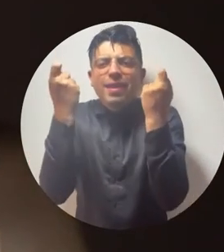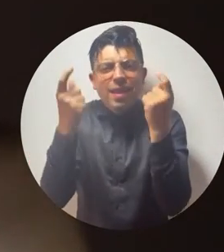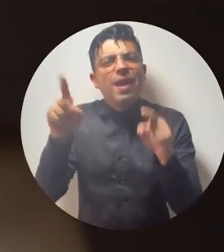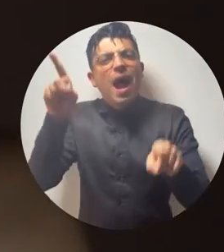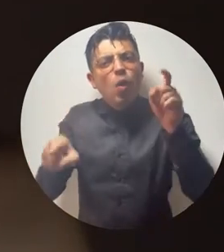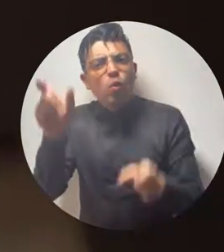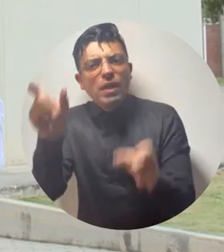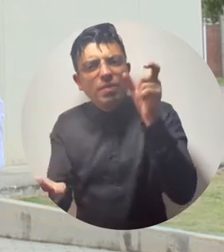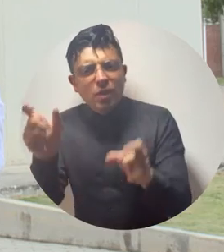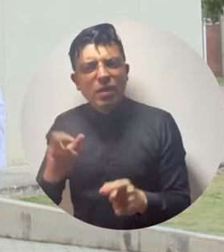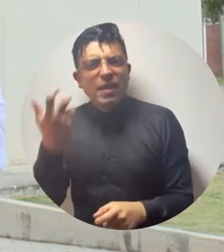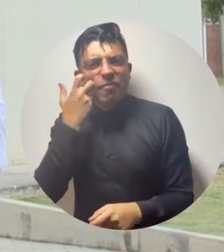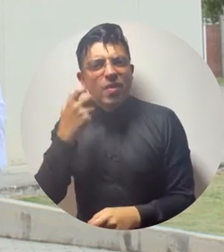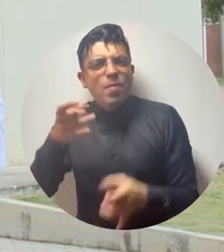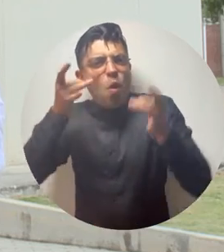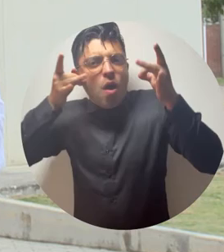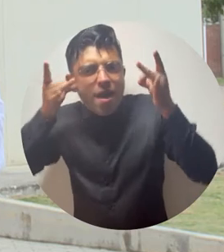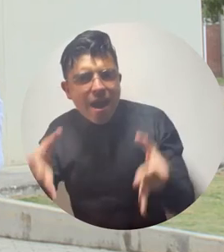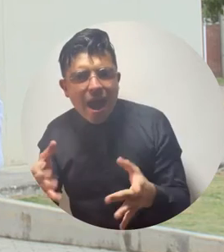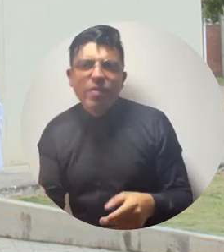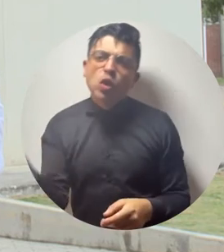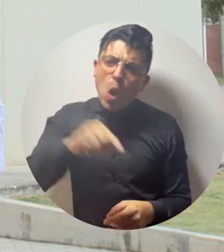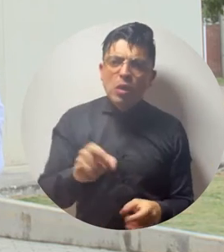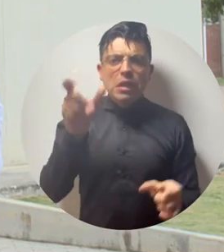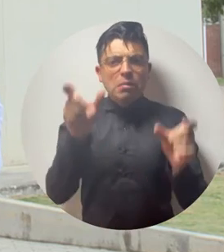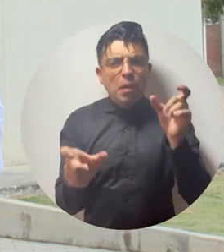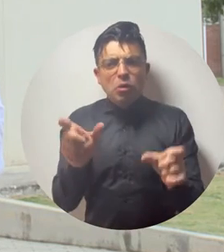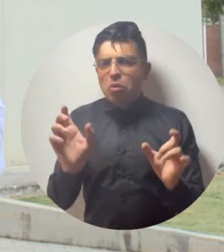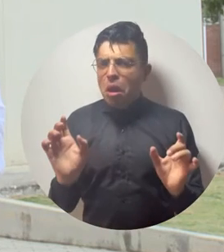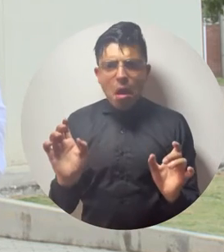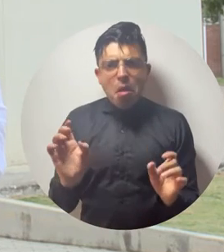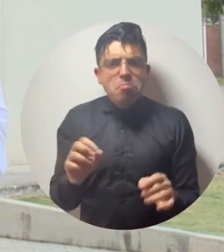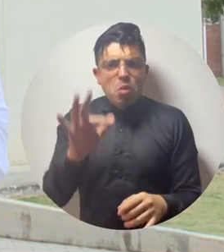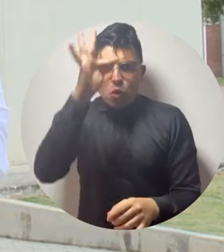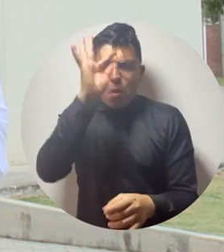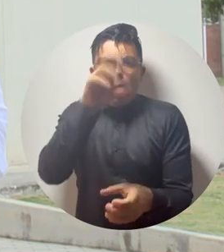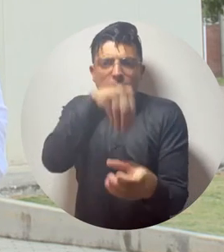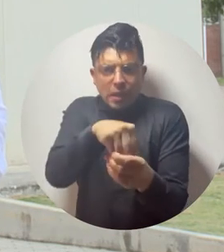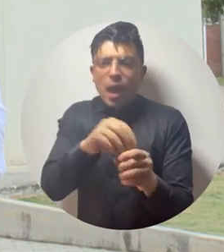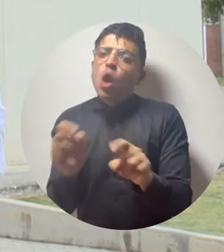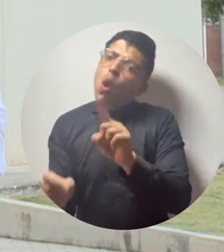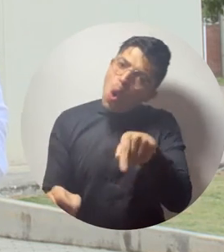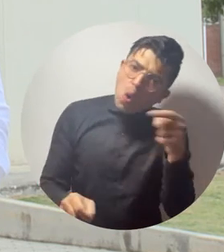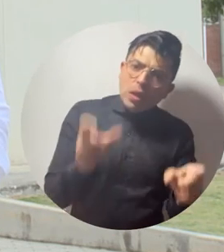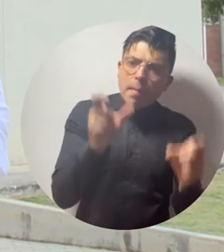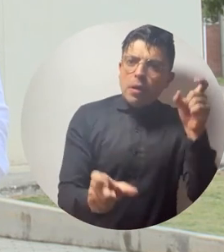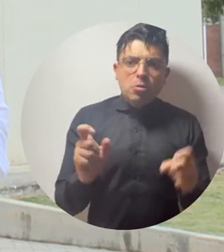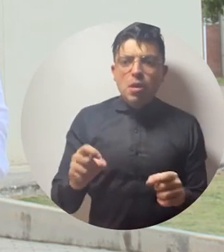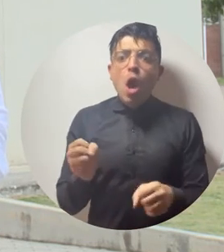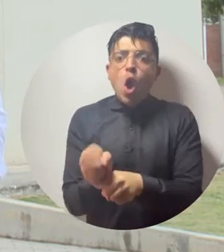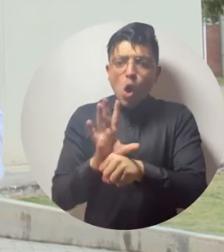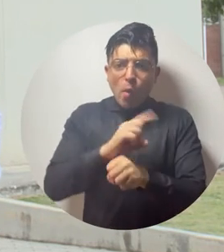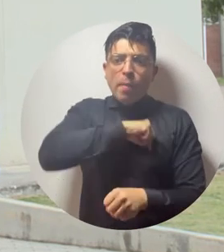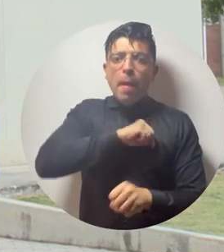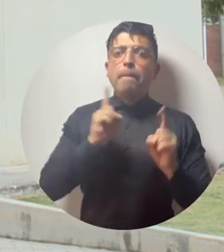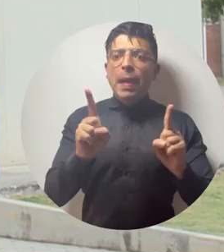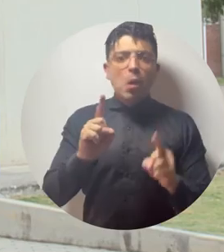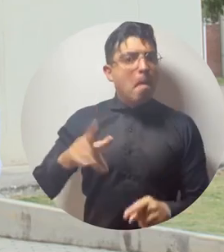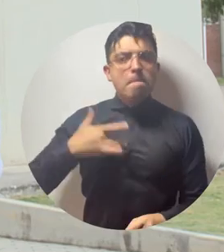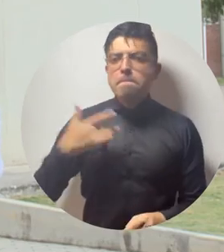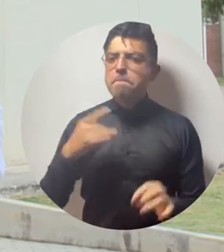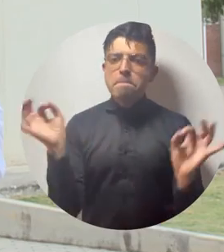por qué algunos pacientes se complican, por qué otros pacientes simplemente se hospitalizan y otros no sienten